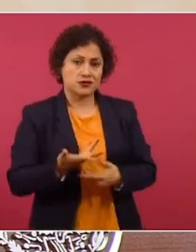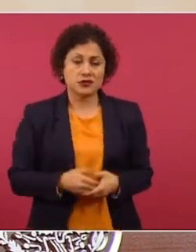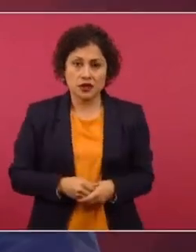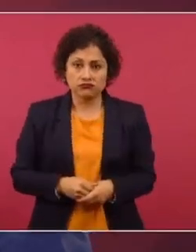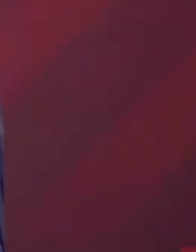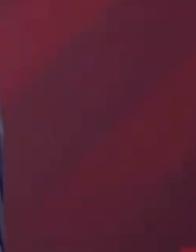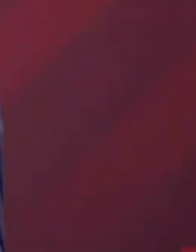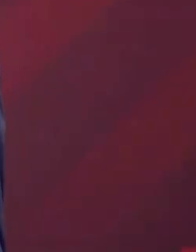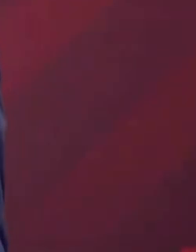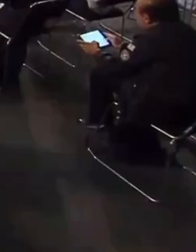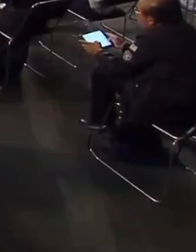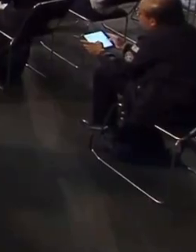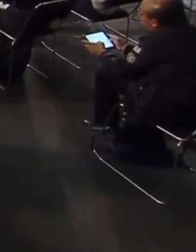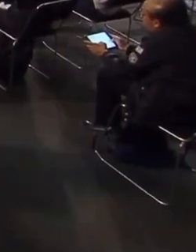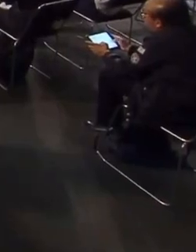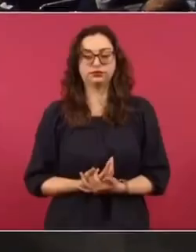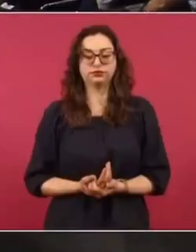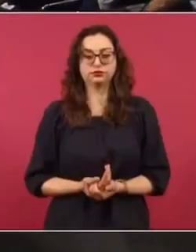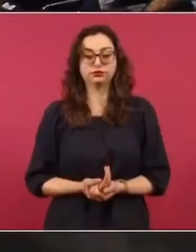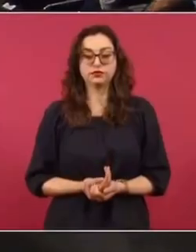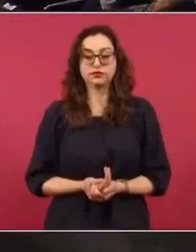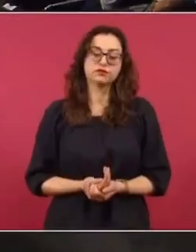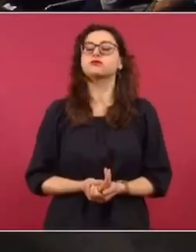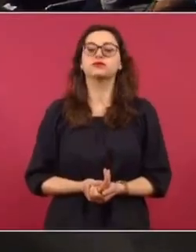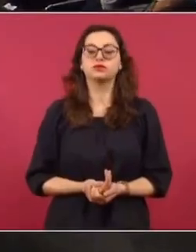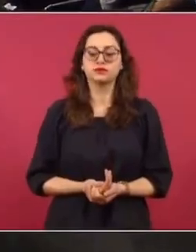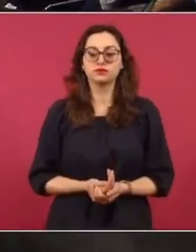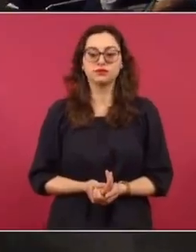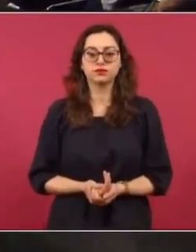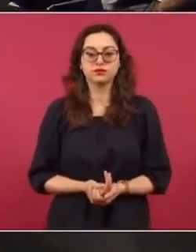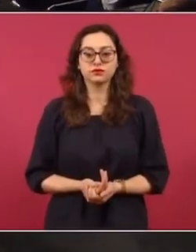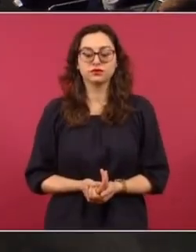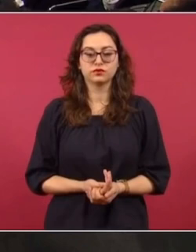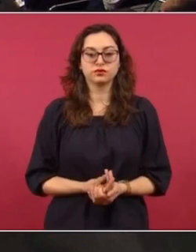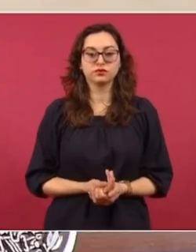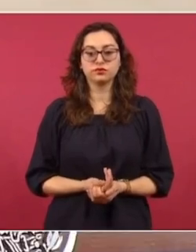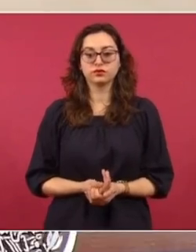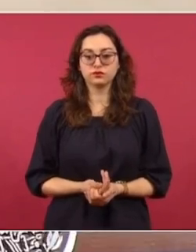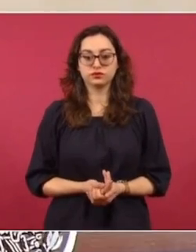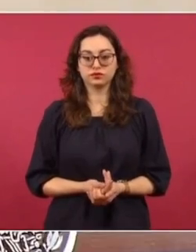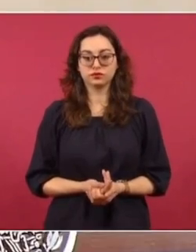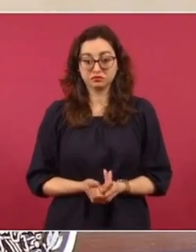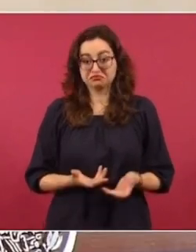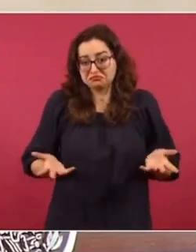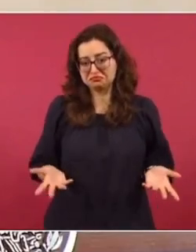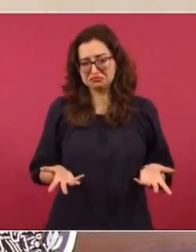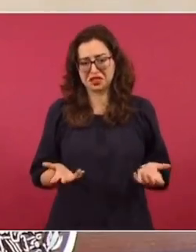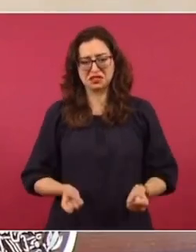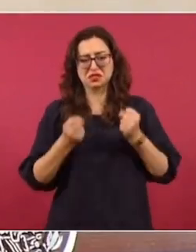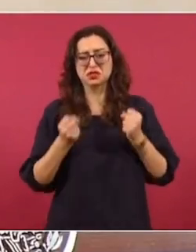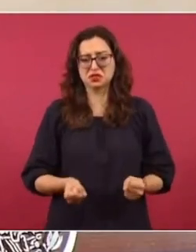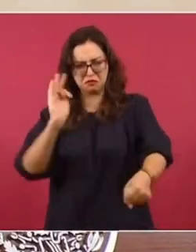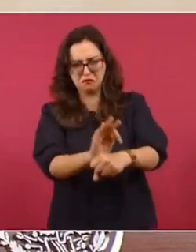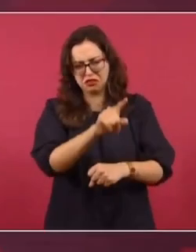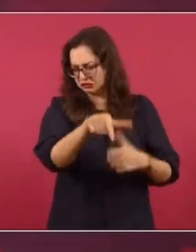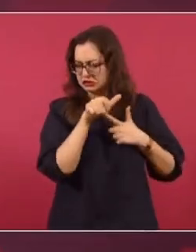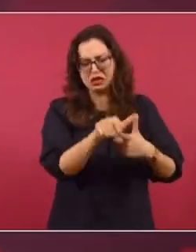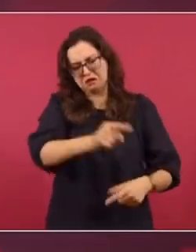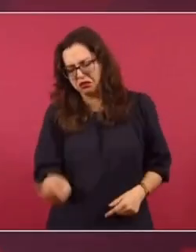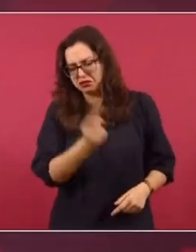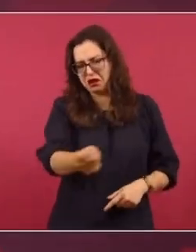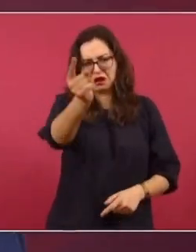y que hay que ahorrar, es muy probable que el Poder Judicial anule la ley electoral y él regrese a su cargo.